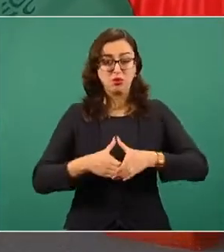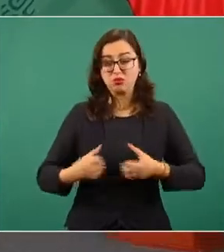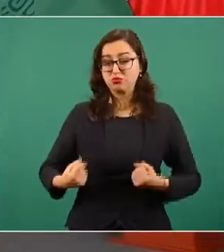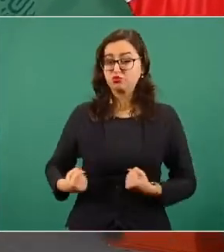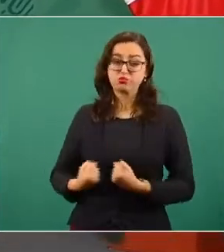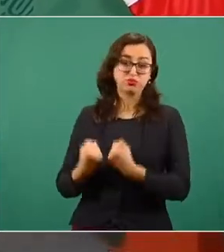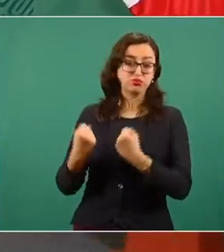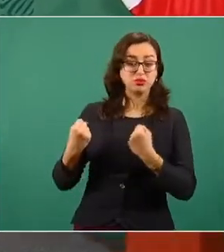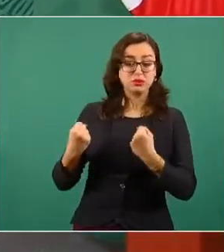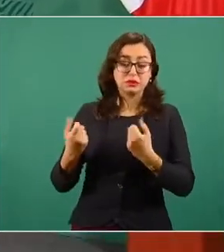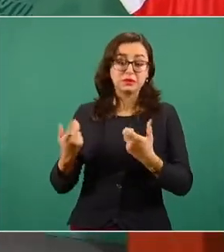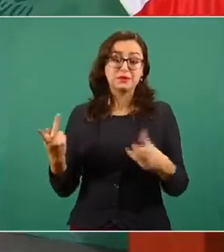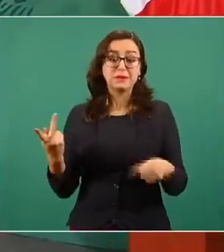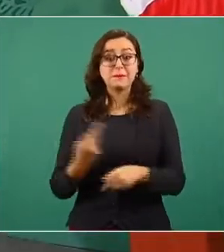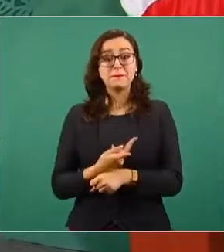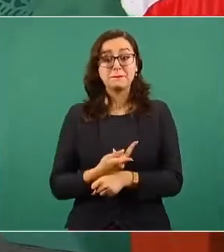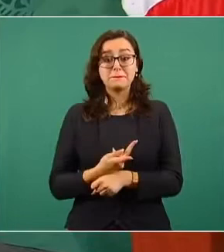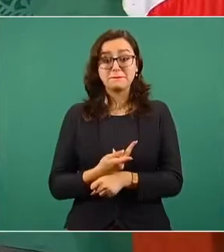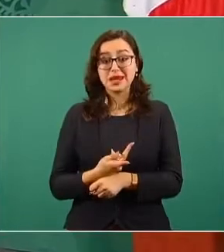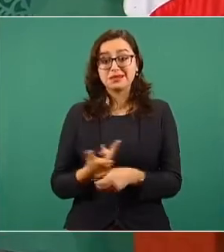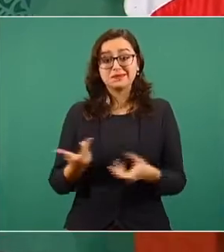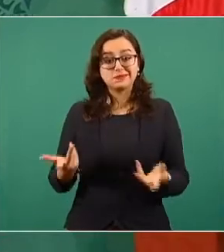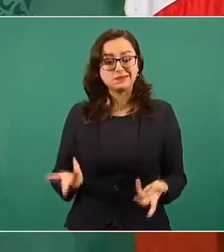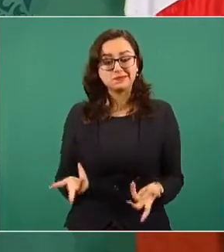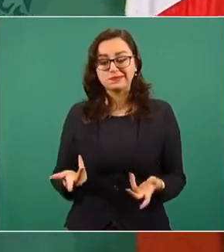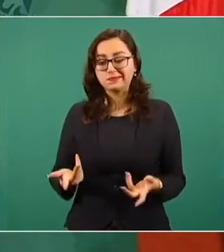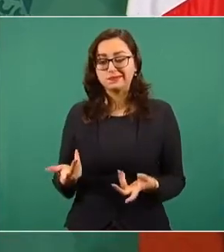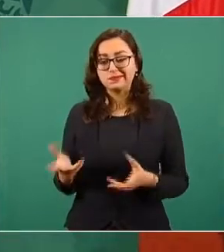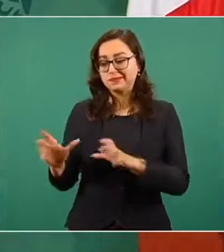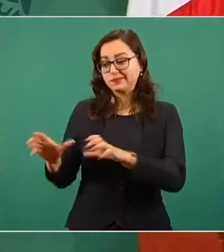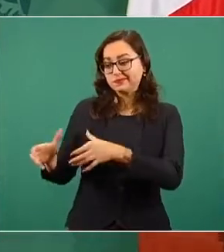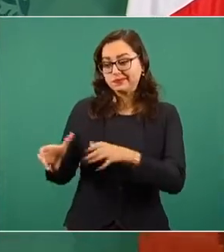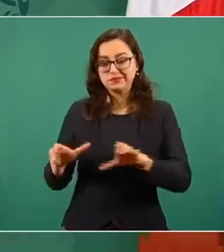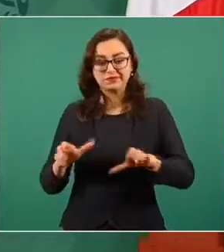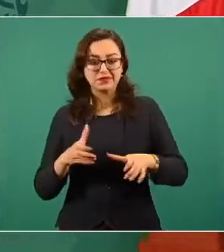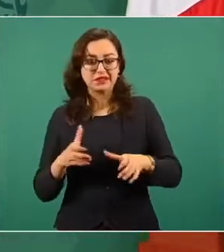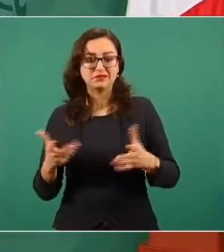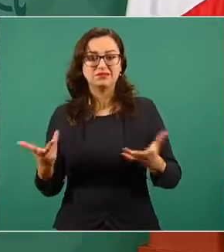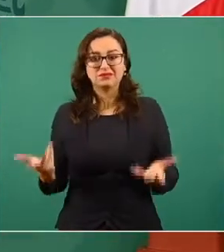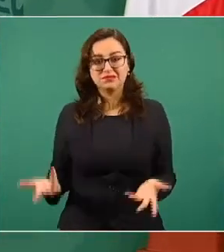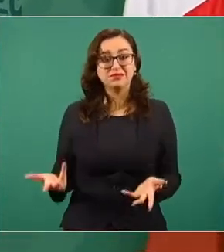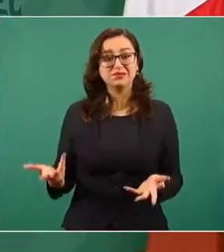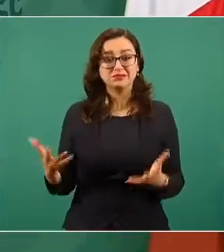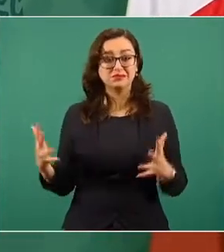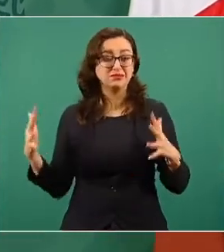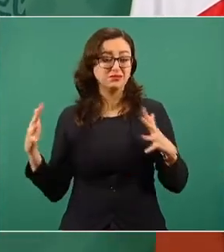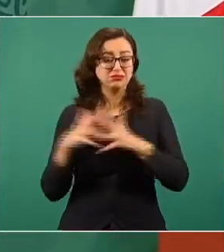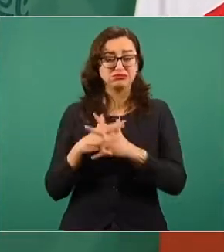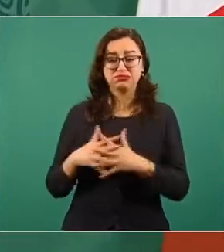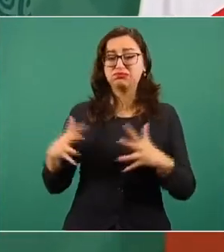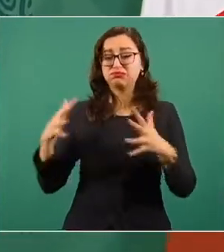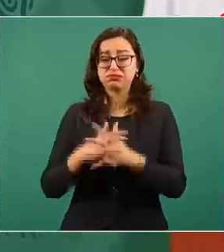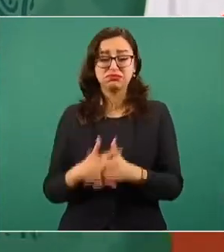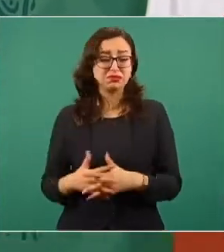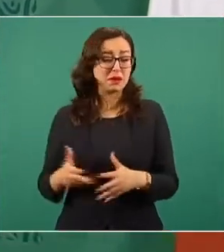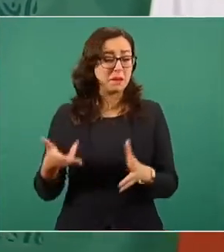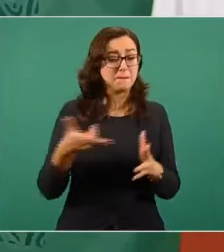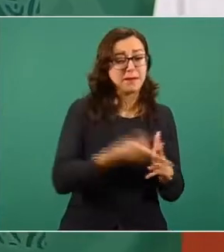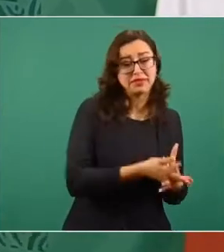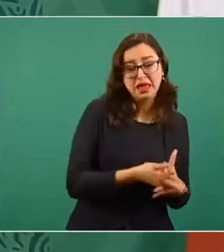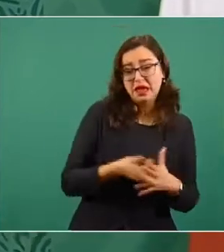puntualmente, estas comunidades han tenido inclusive enfrentamientos en donde han perdido la vida varios de sus pobladores.